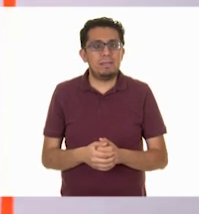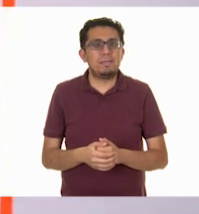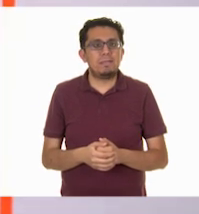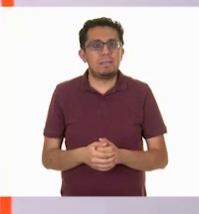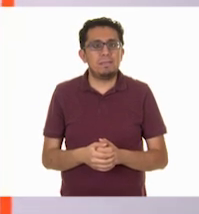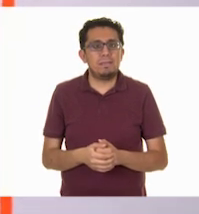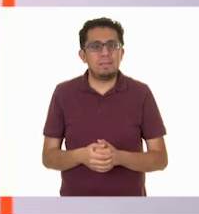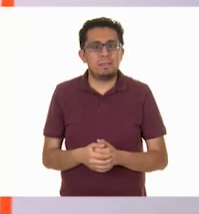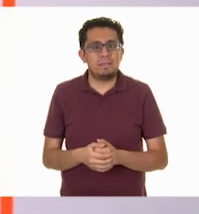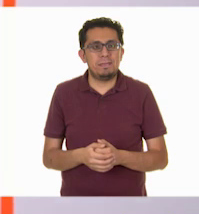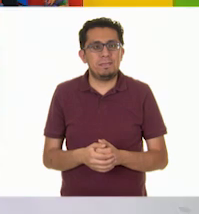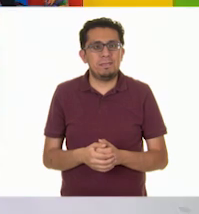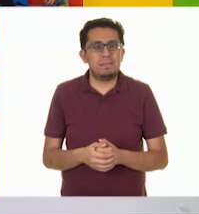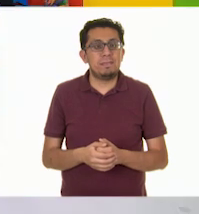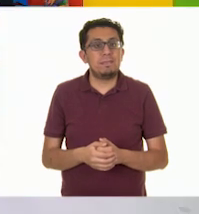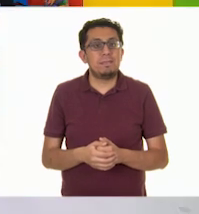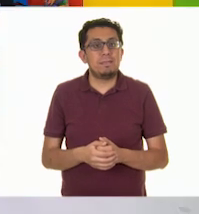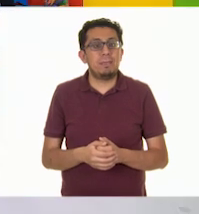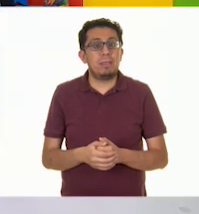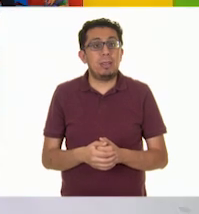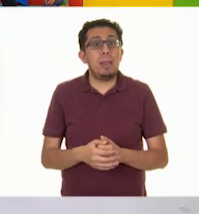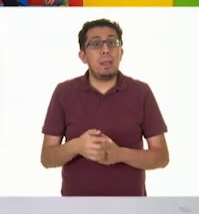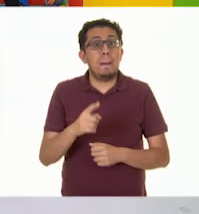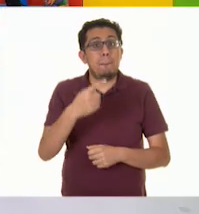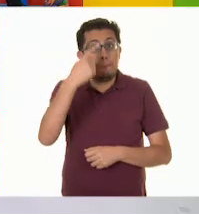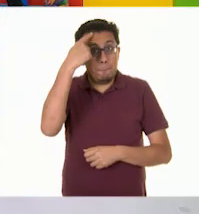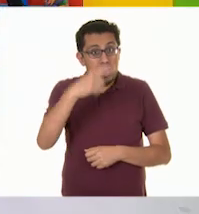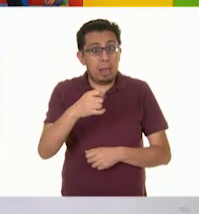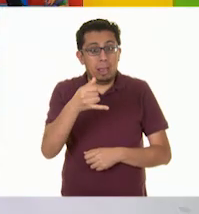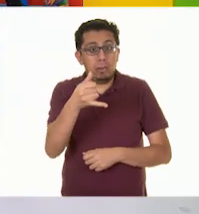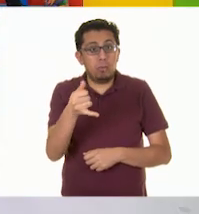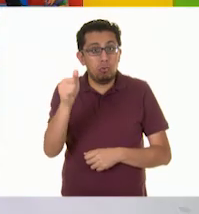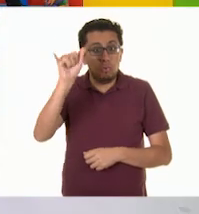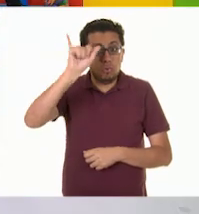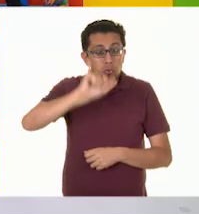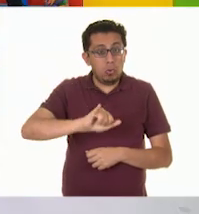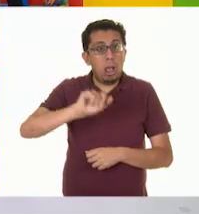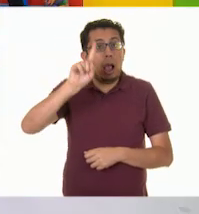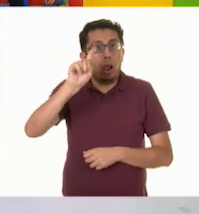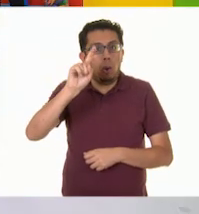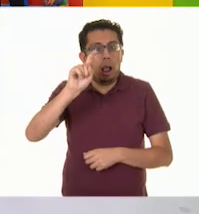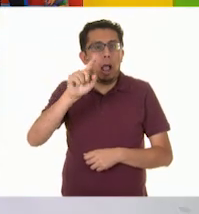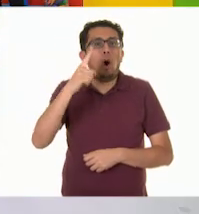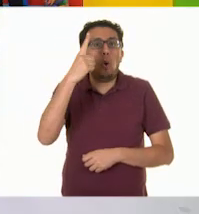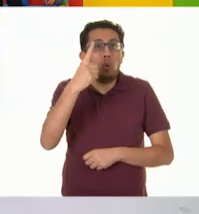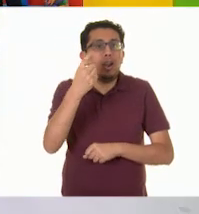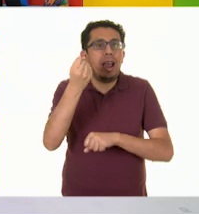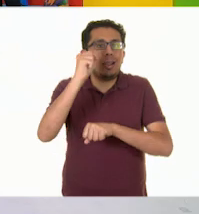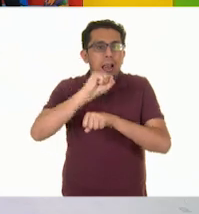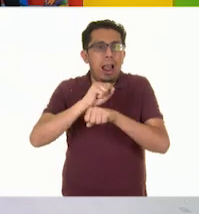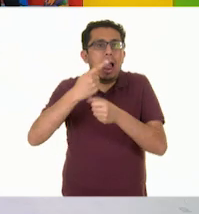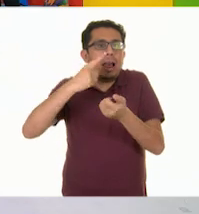Y para el riego es una vez a la semana.